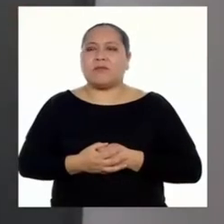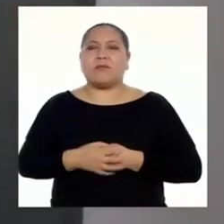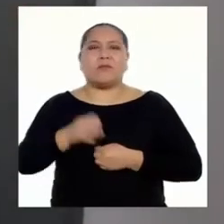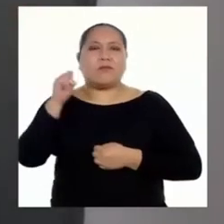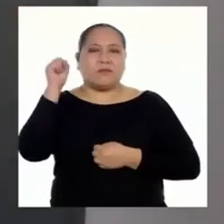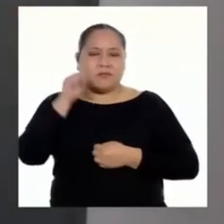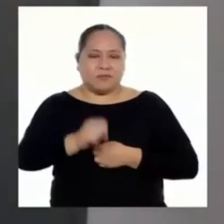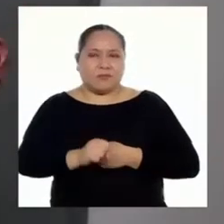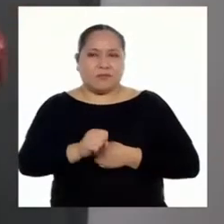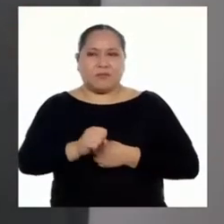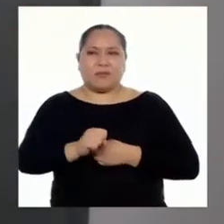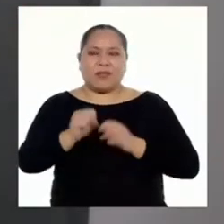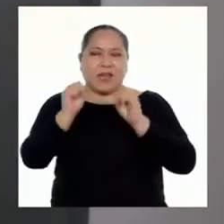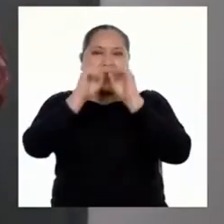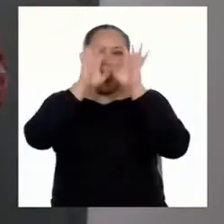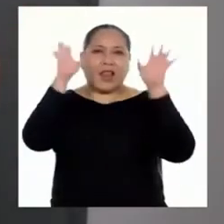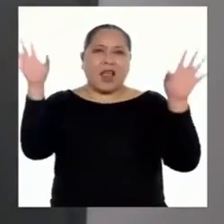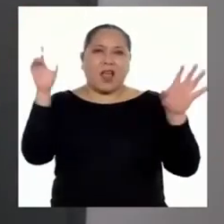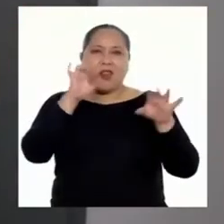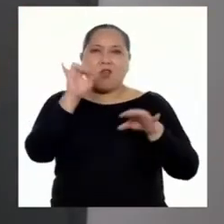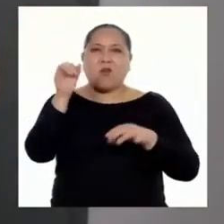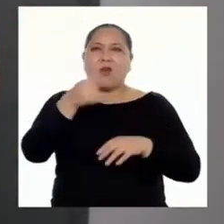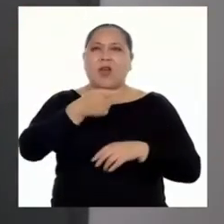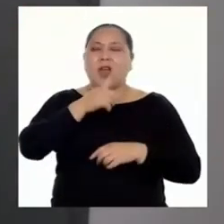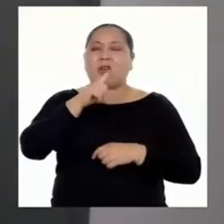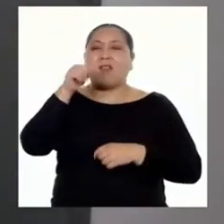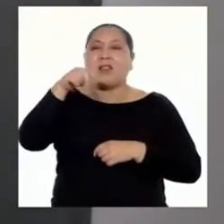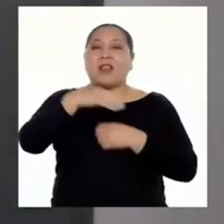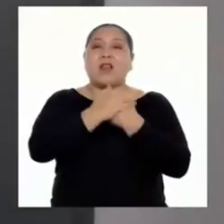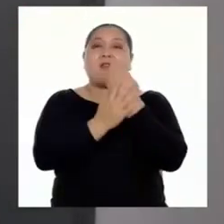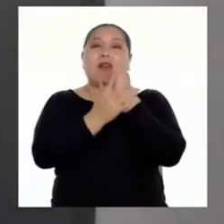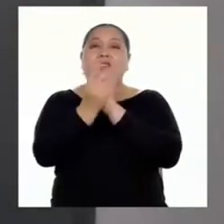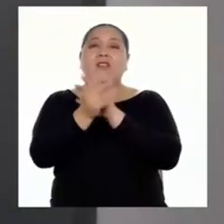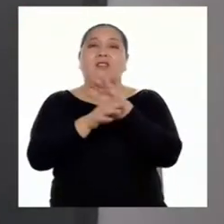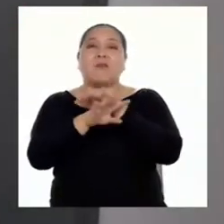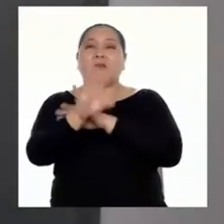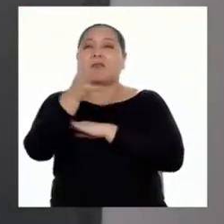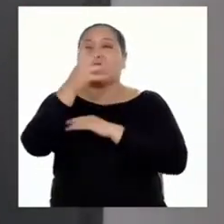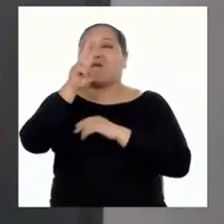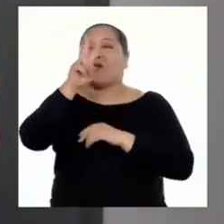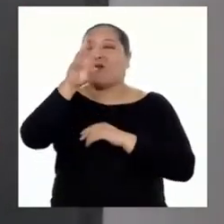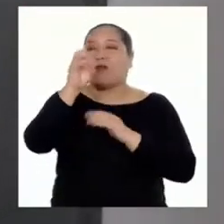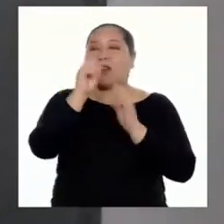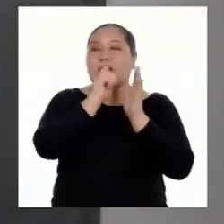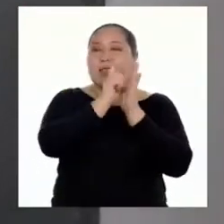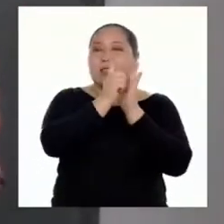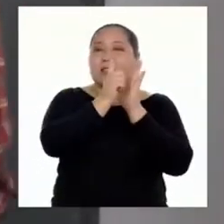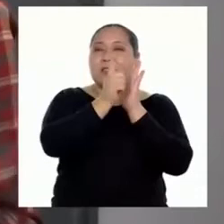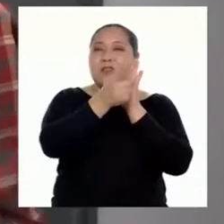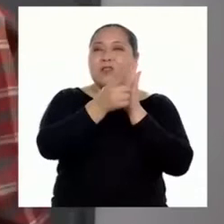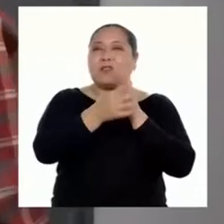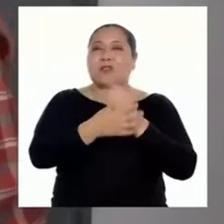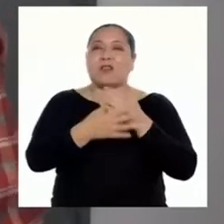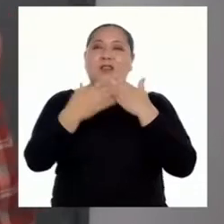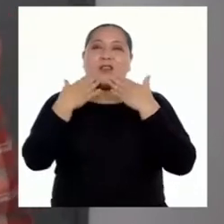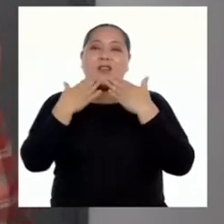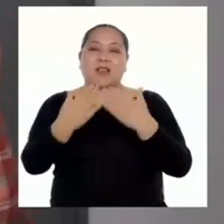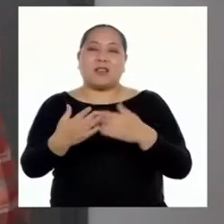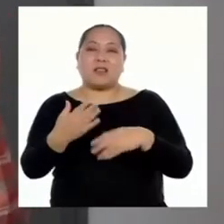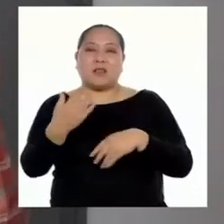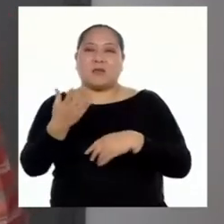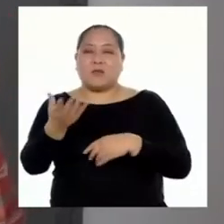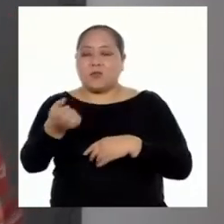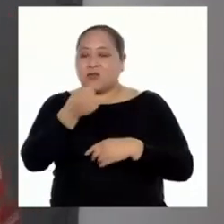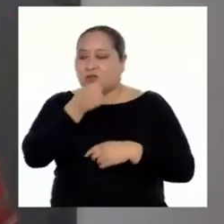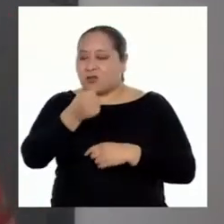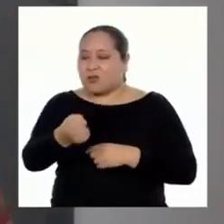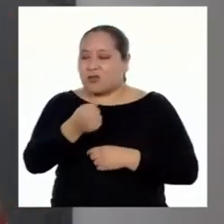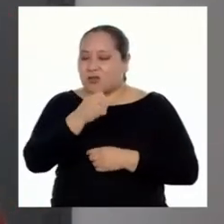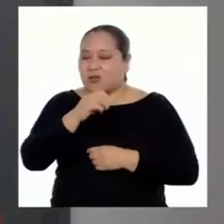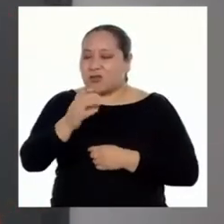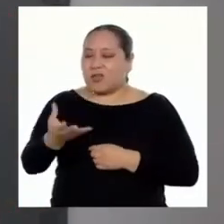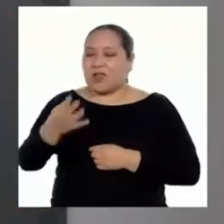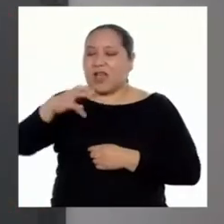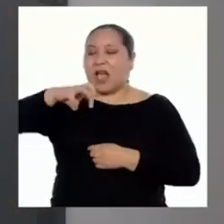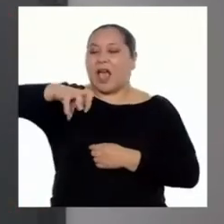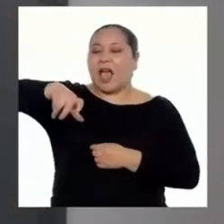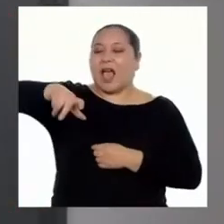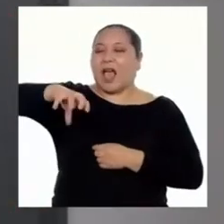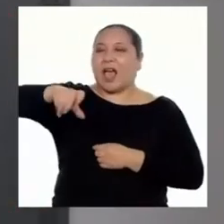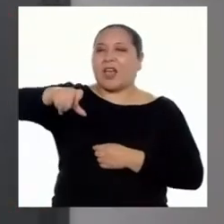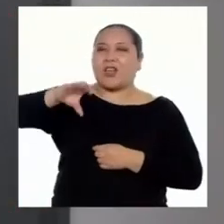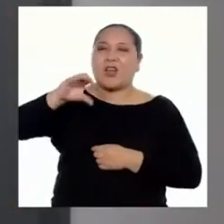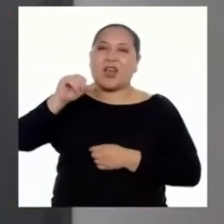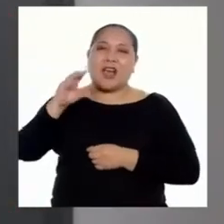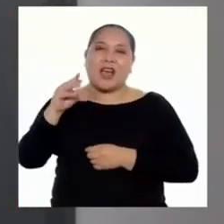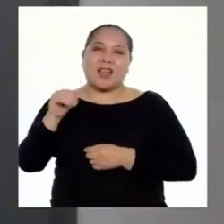Claro como el agua. Deberíamos de lavarnos las manos, por lo menos, durante 20 segundos. Muchas gracias por sus declaraciones, señor Caño de las